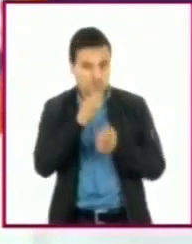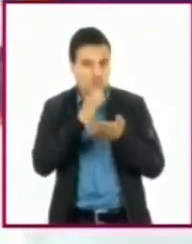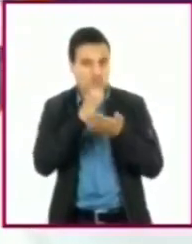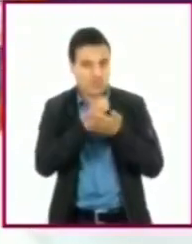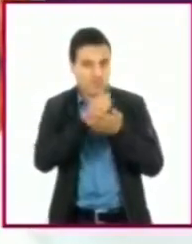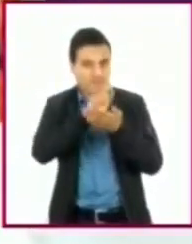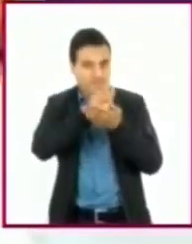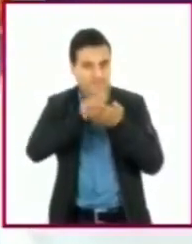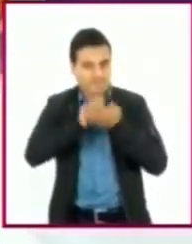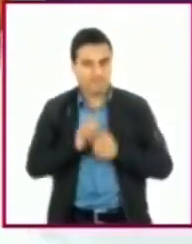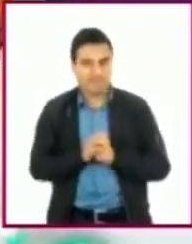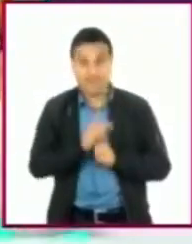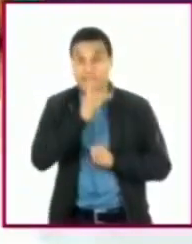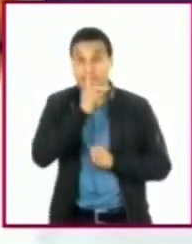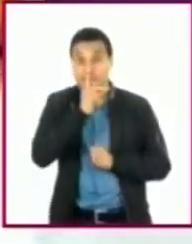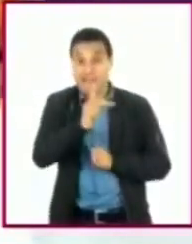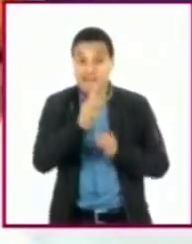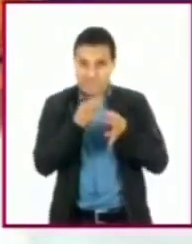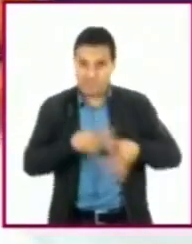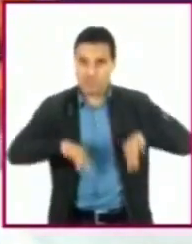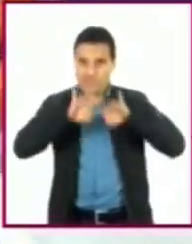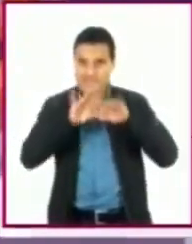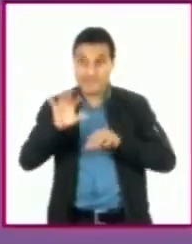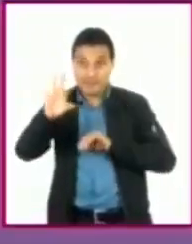de aquellos aspectos que resulten importantes.